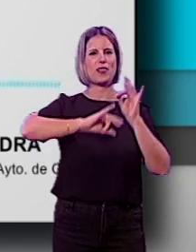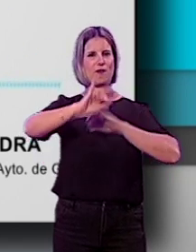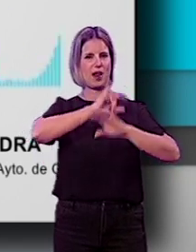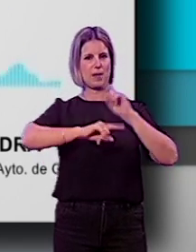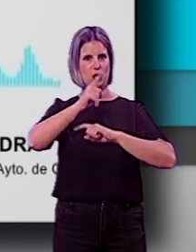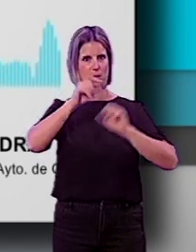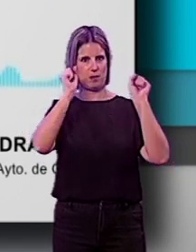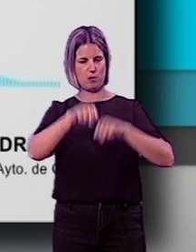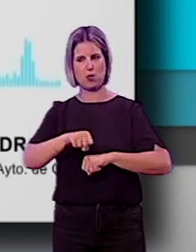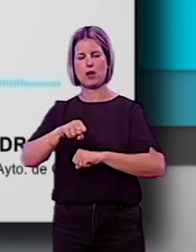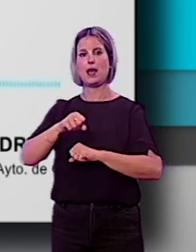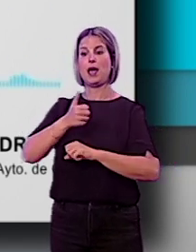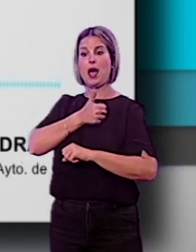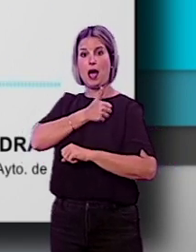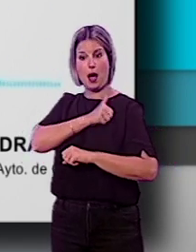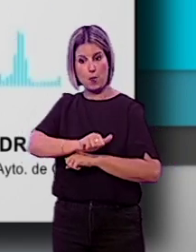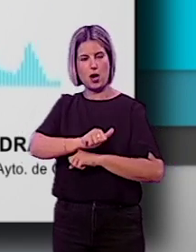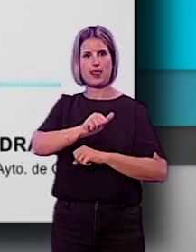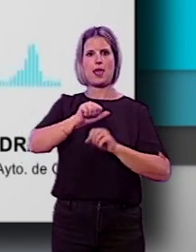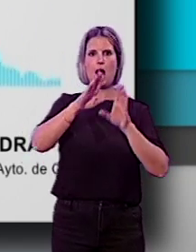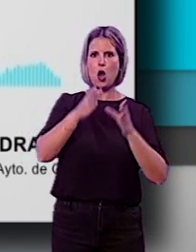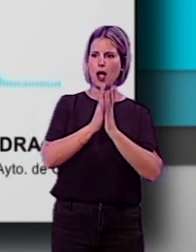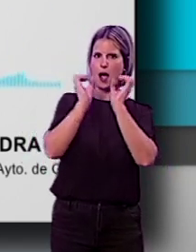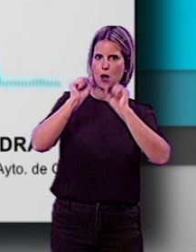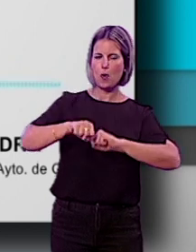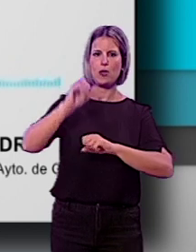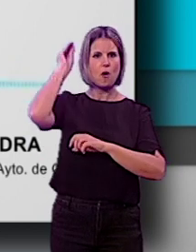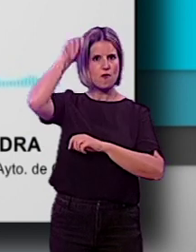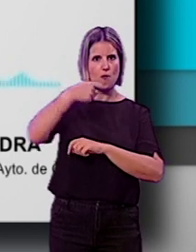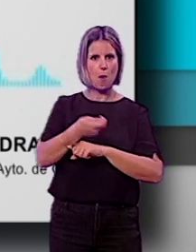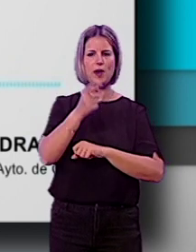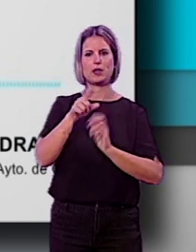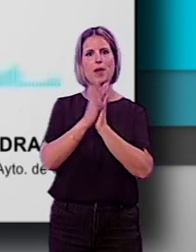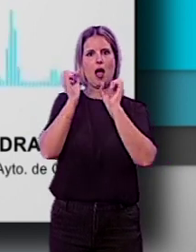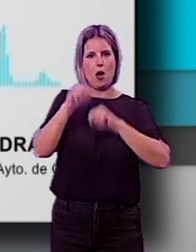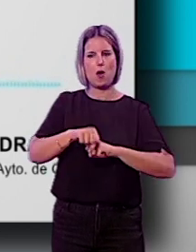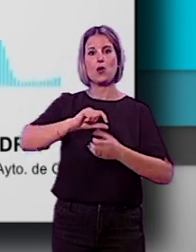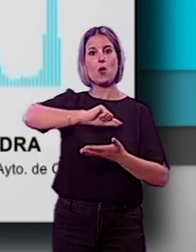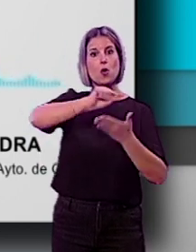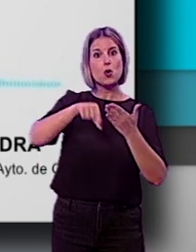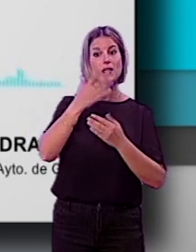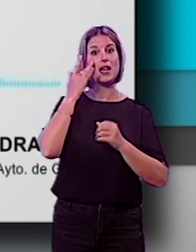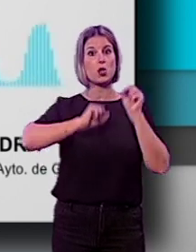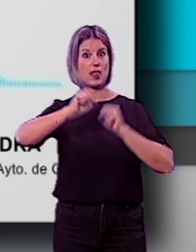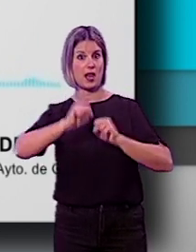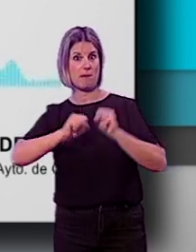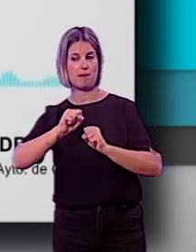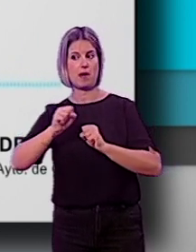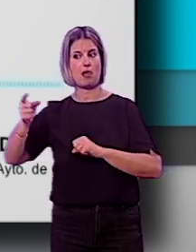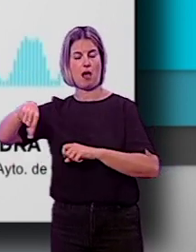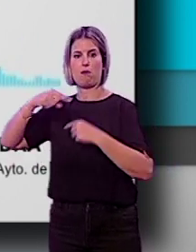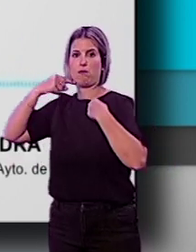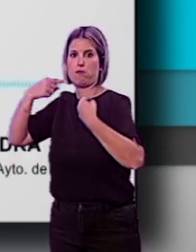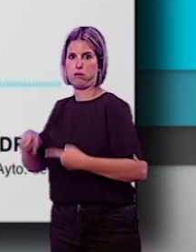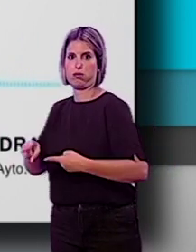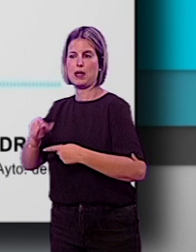mejorar el servicio de la policía local, haber llegado a un acuerdo con los bomberos, sacar el contrato de limpieza en el que ellos fracasaron